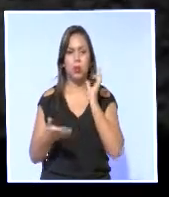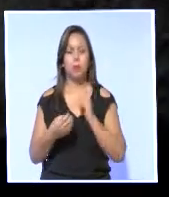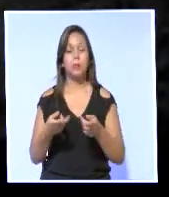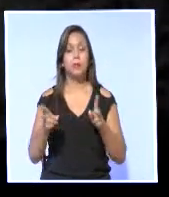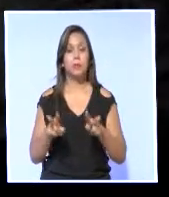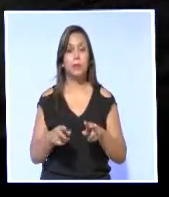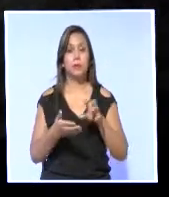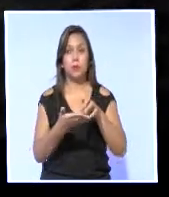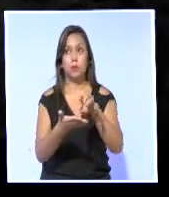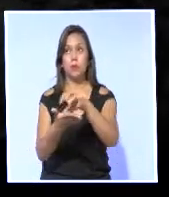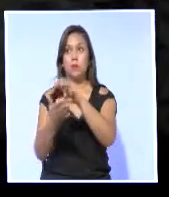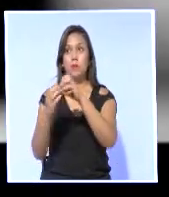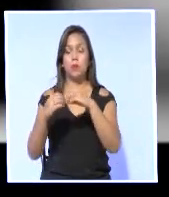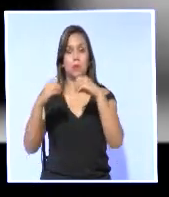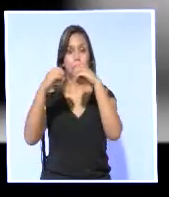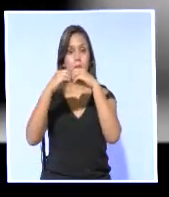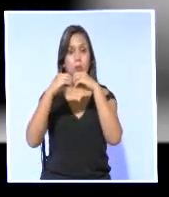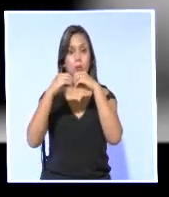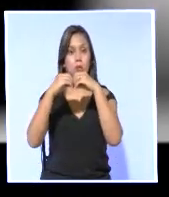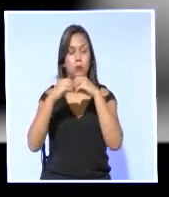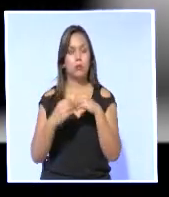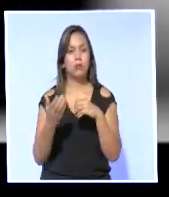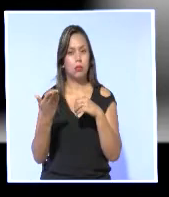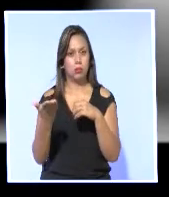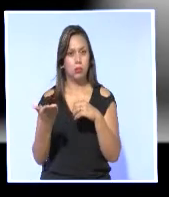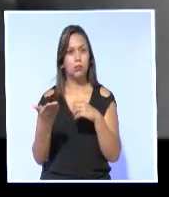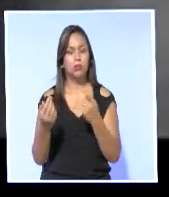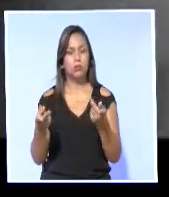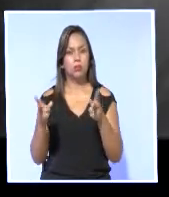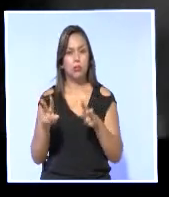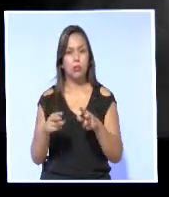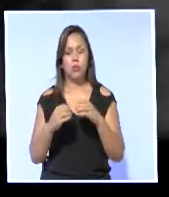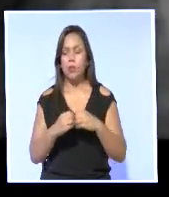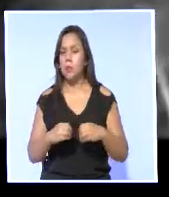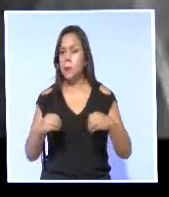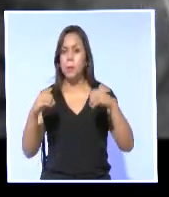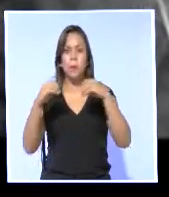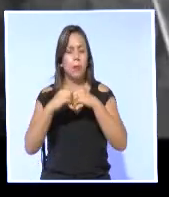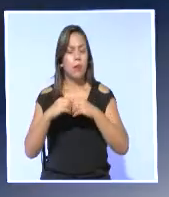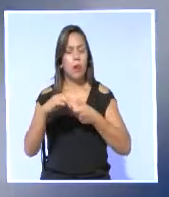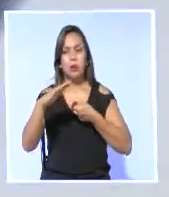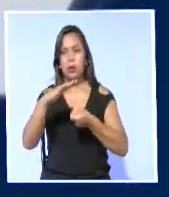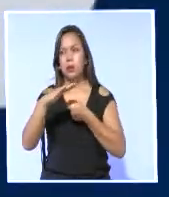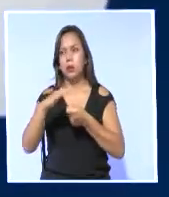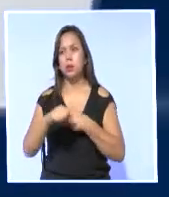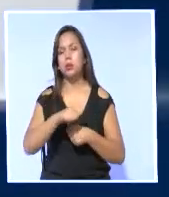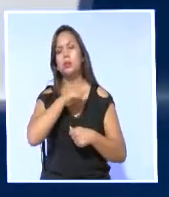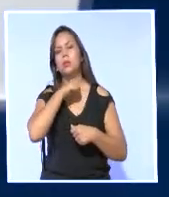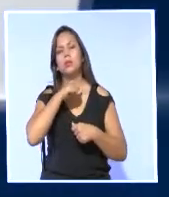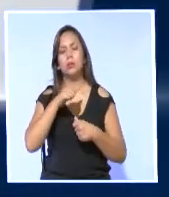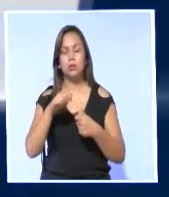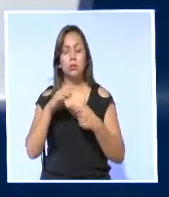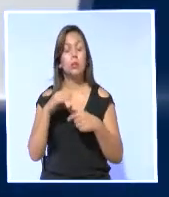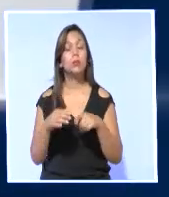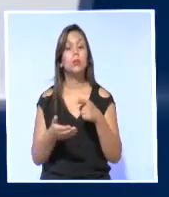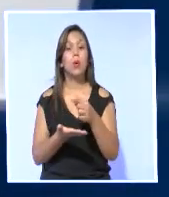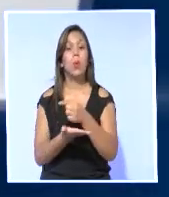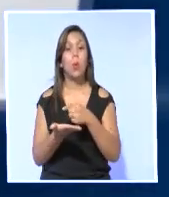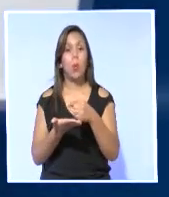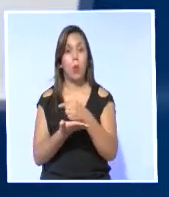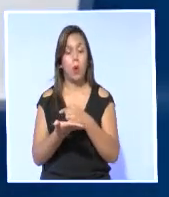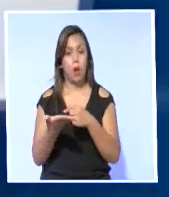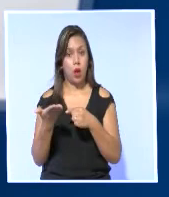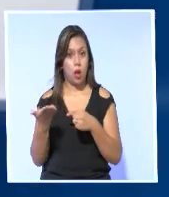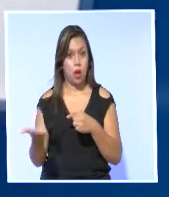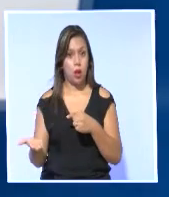las provincias más pobladas son también en las que se registra una mayor tasa de asesinatos de mujeres. Guayas, cuya capital es la